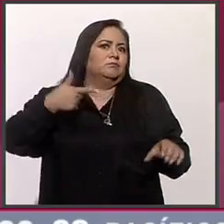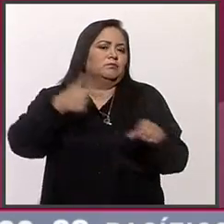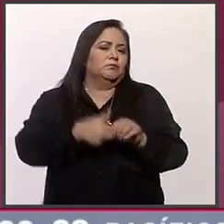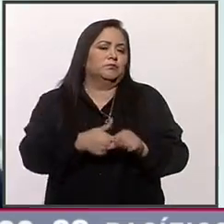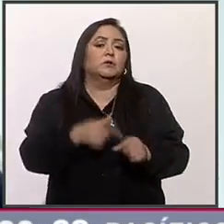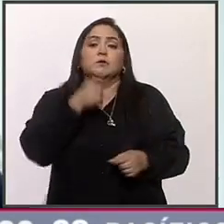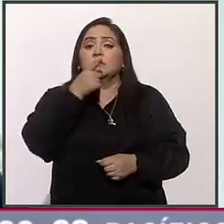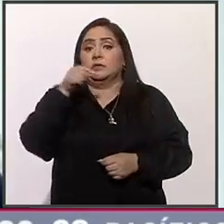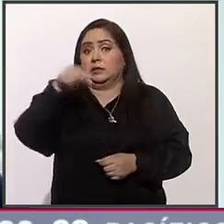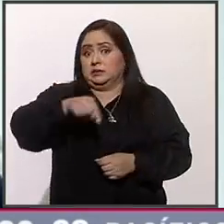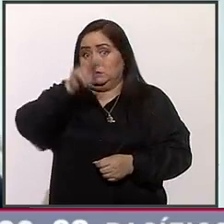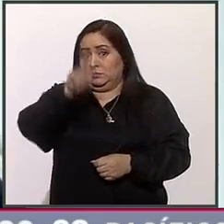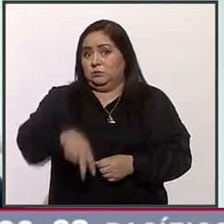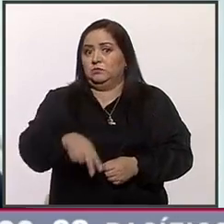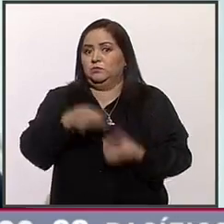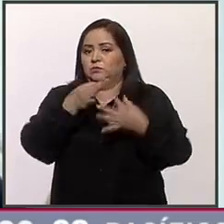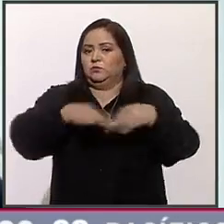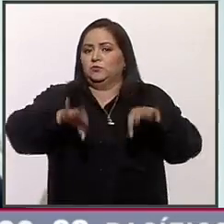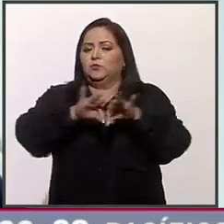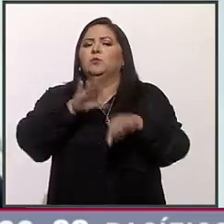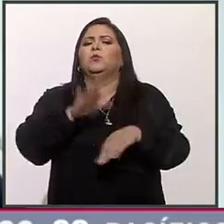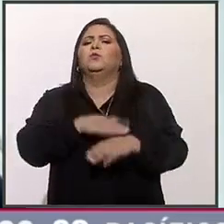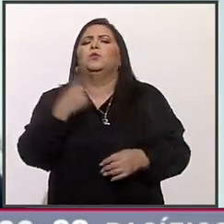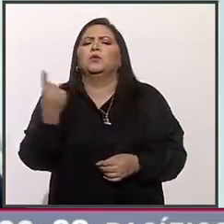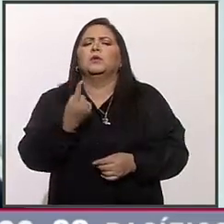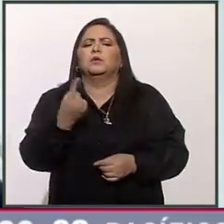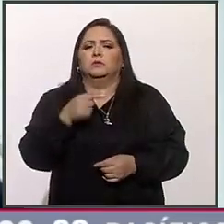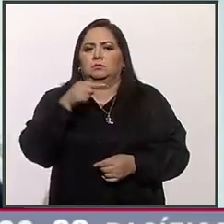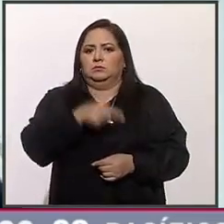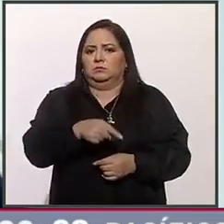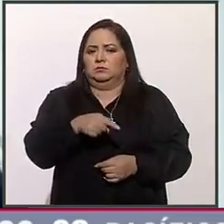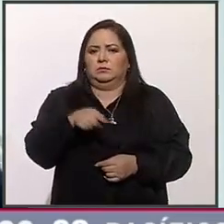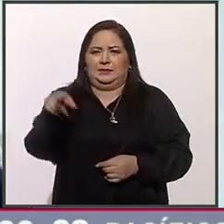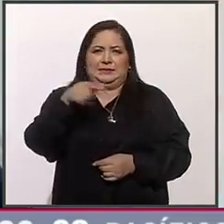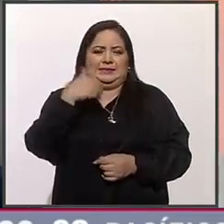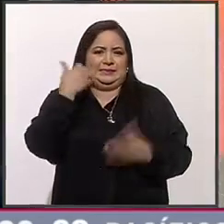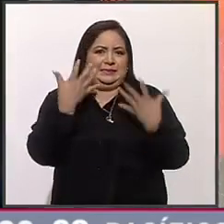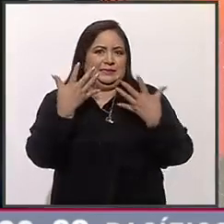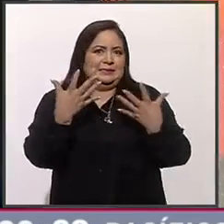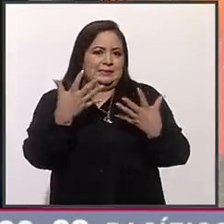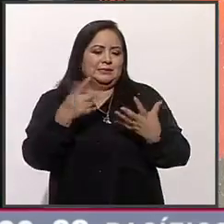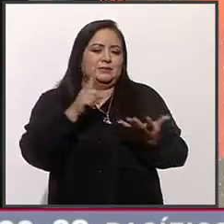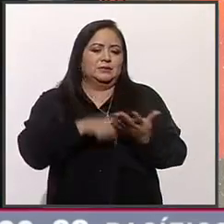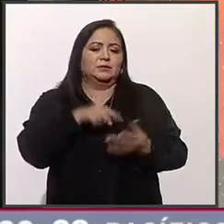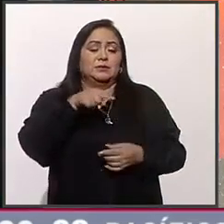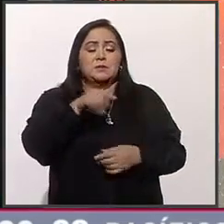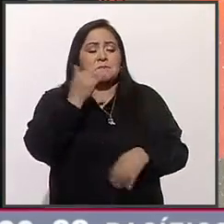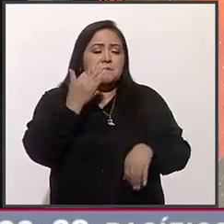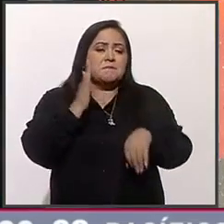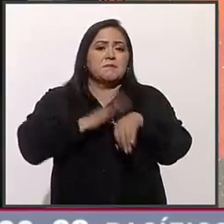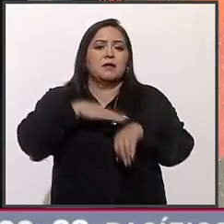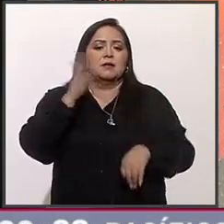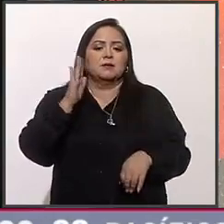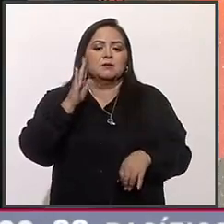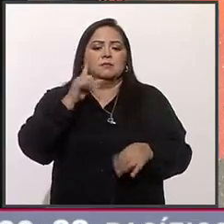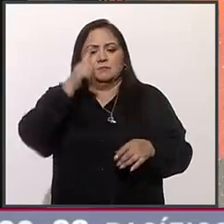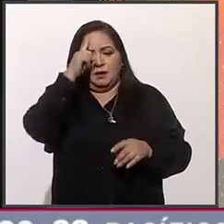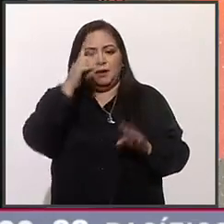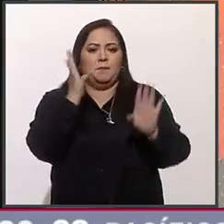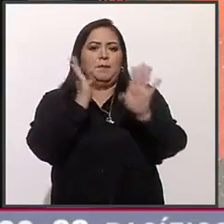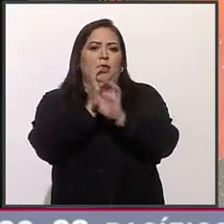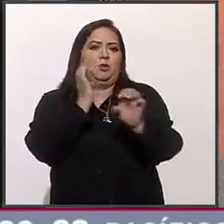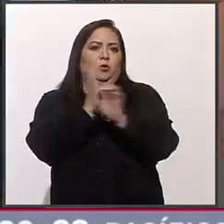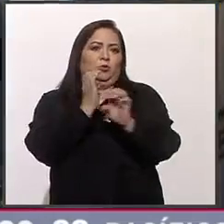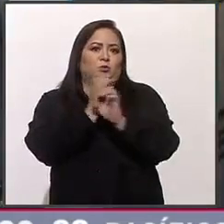Aquí es muy importante mencionar porque representó un gran reto y sobre todo un parteaguas en Metrobús